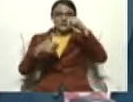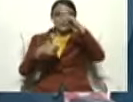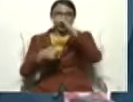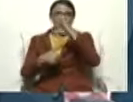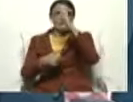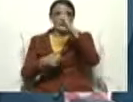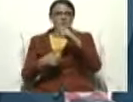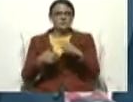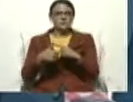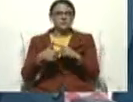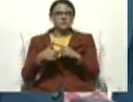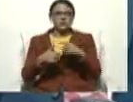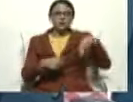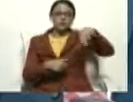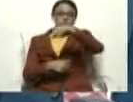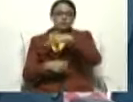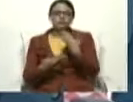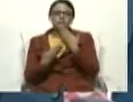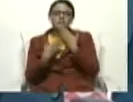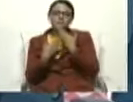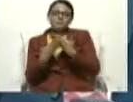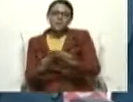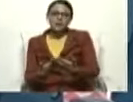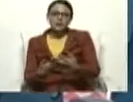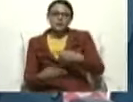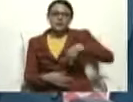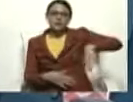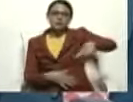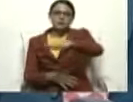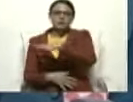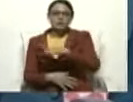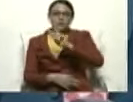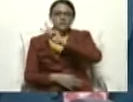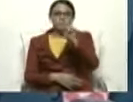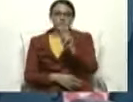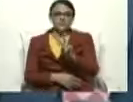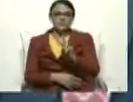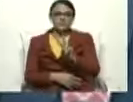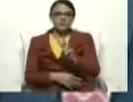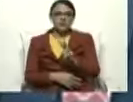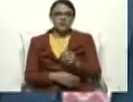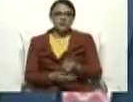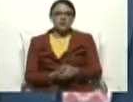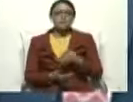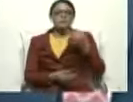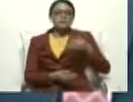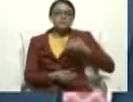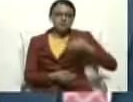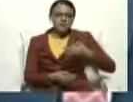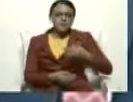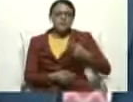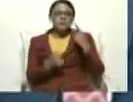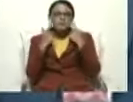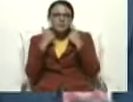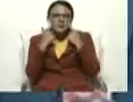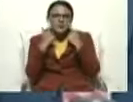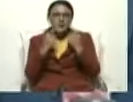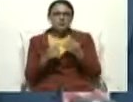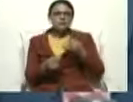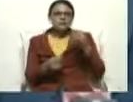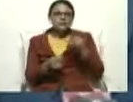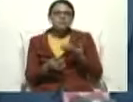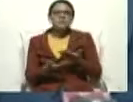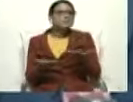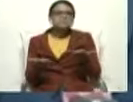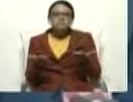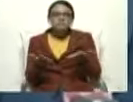Agradecemos a todo el pueblo de Venezuela por estar siempre pendiente de